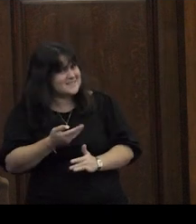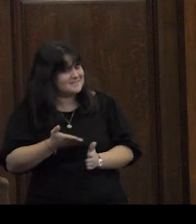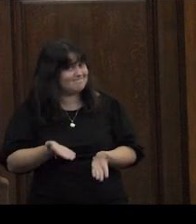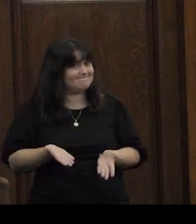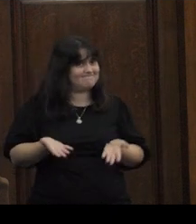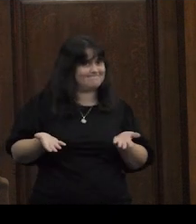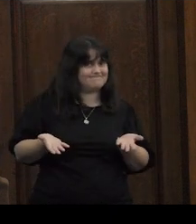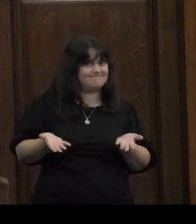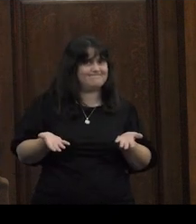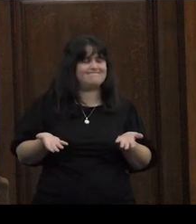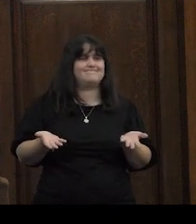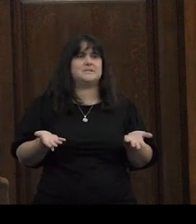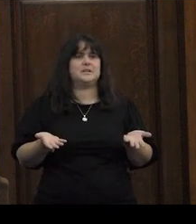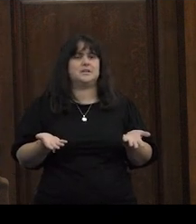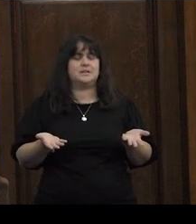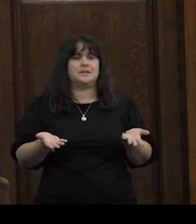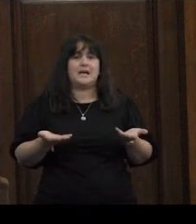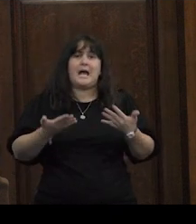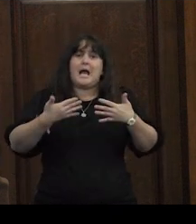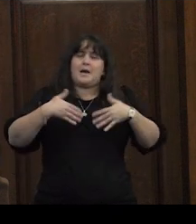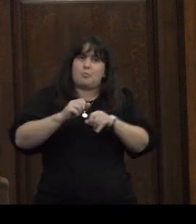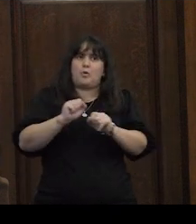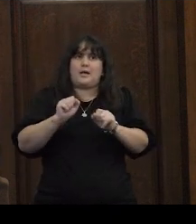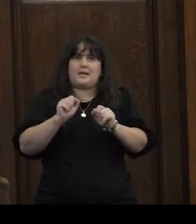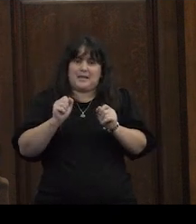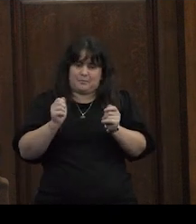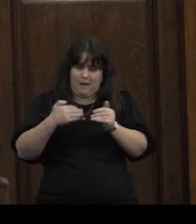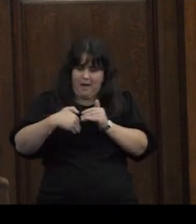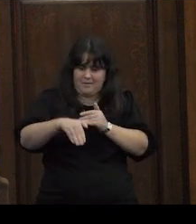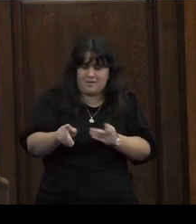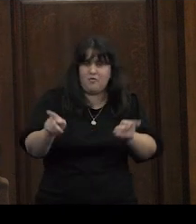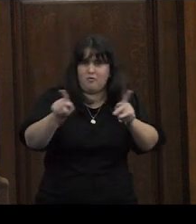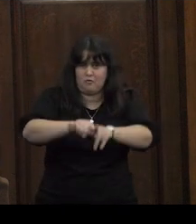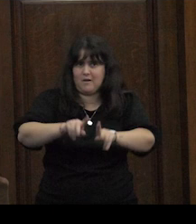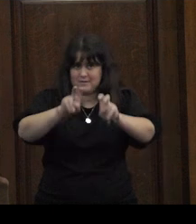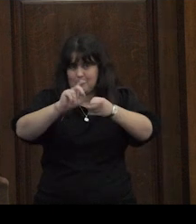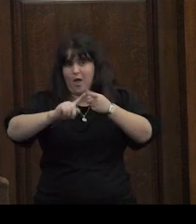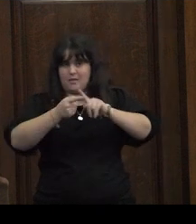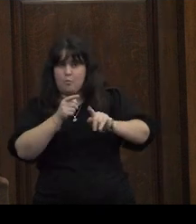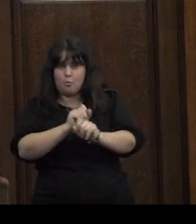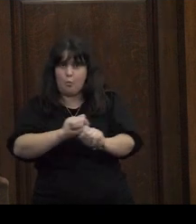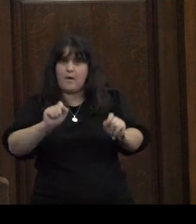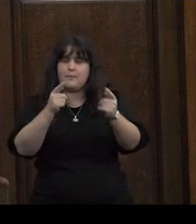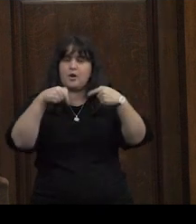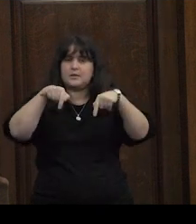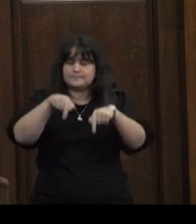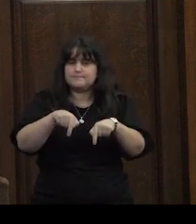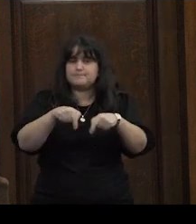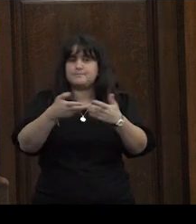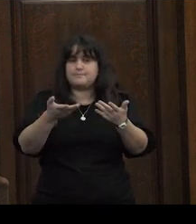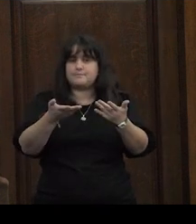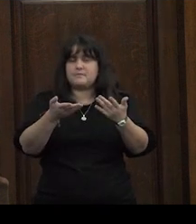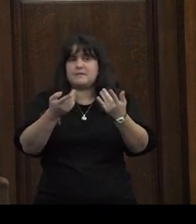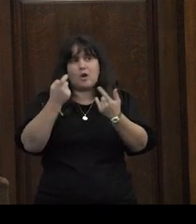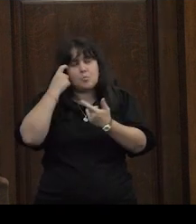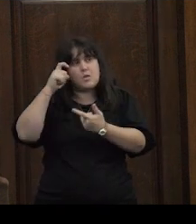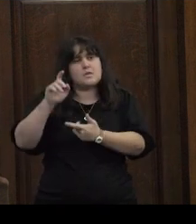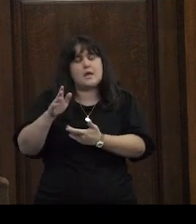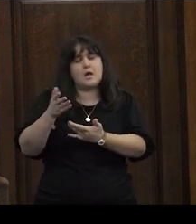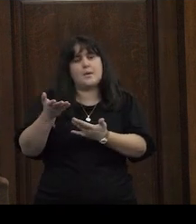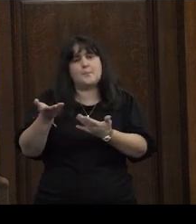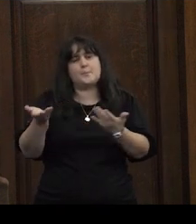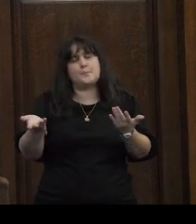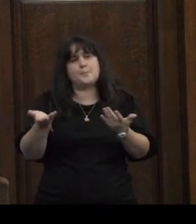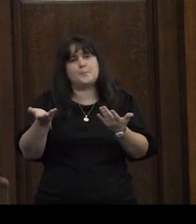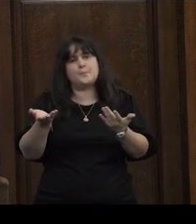bueno quizás volvamos un poco sobre eso lo podemos discutir pero es esta es esta idea